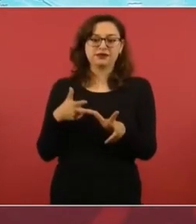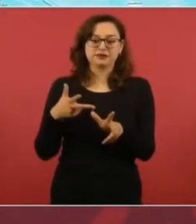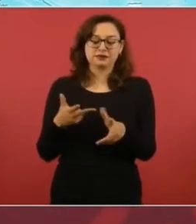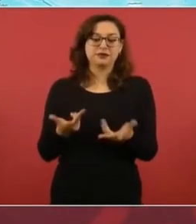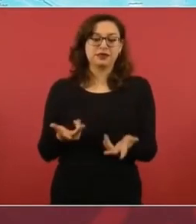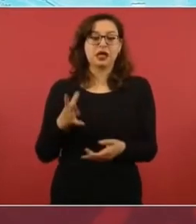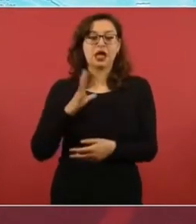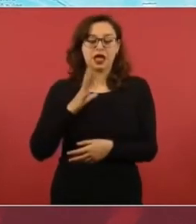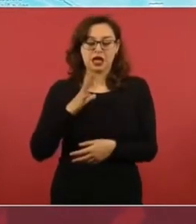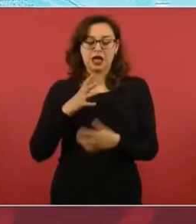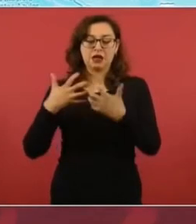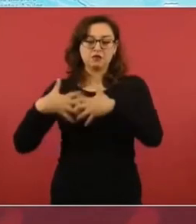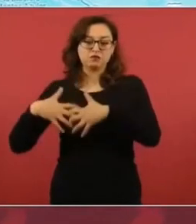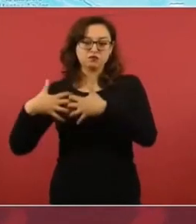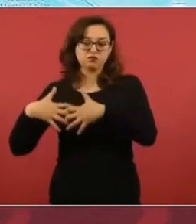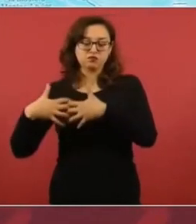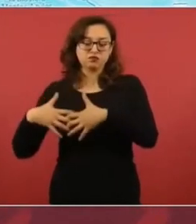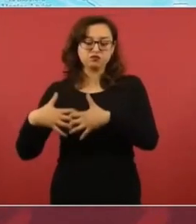entonces.